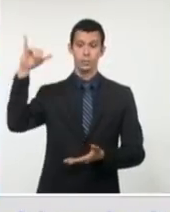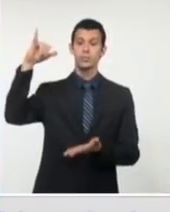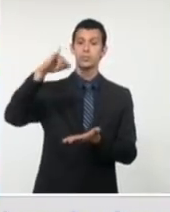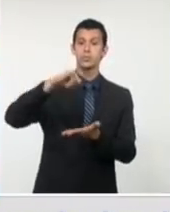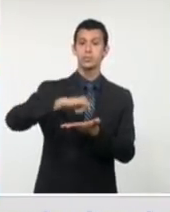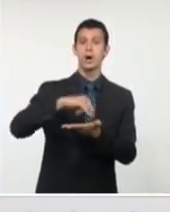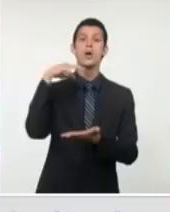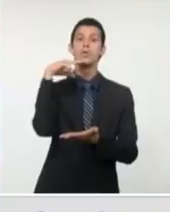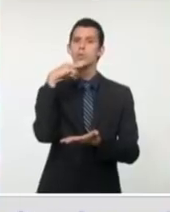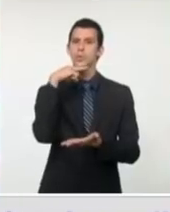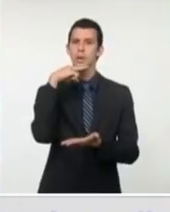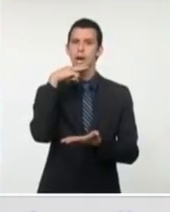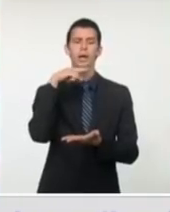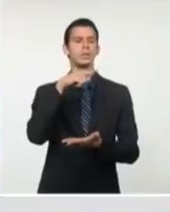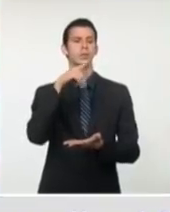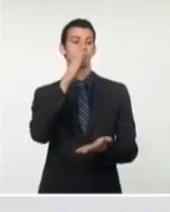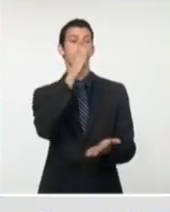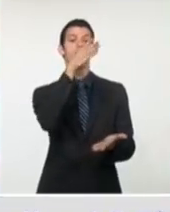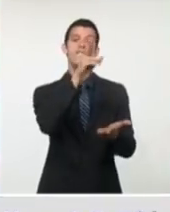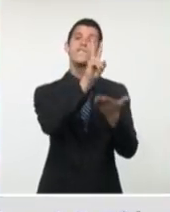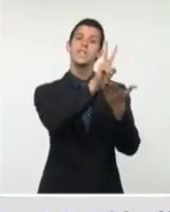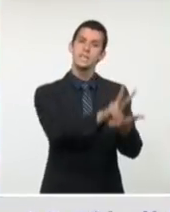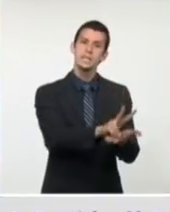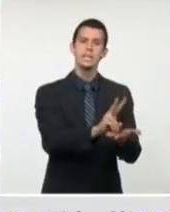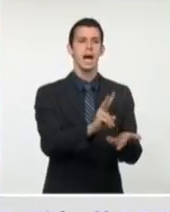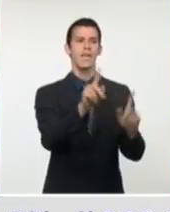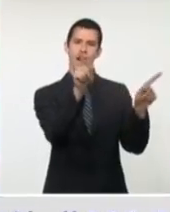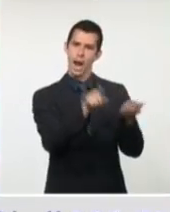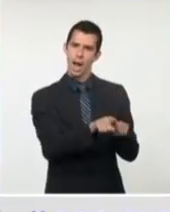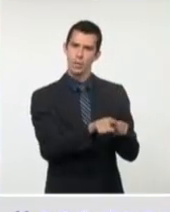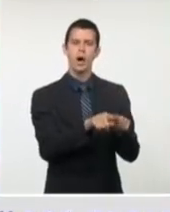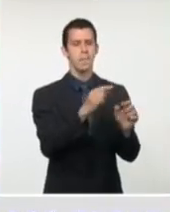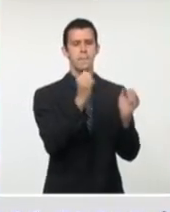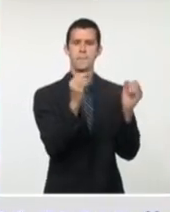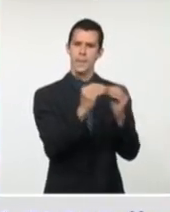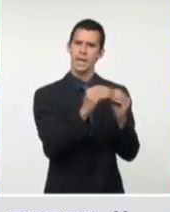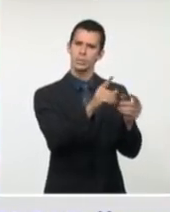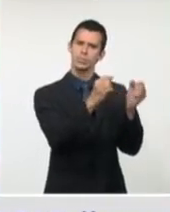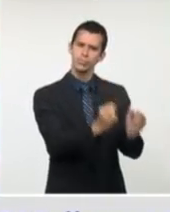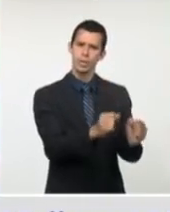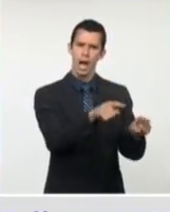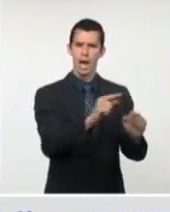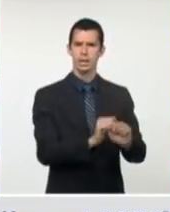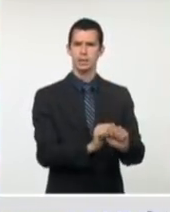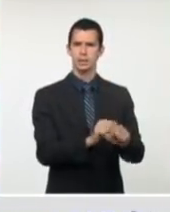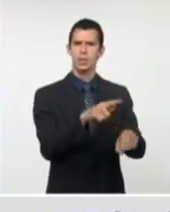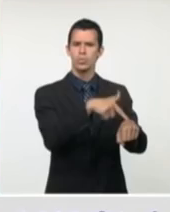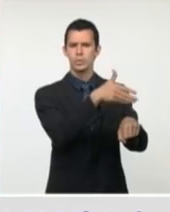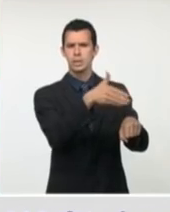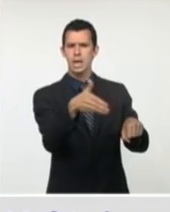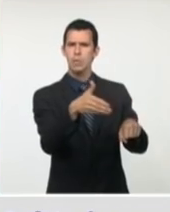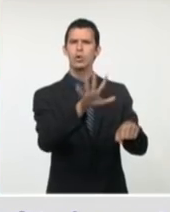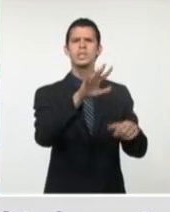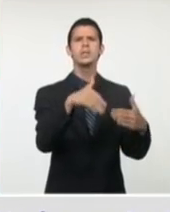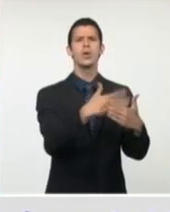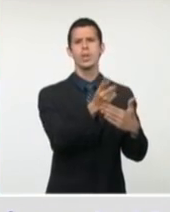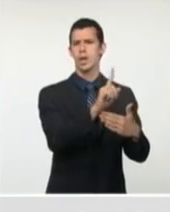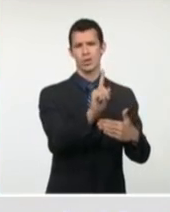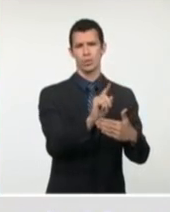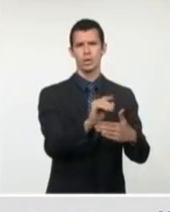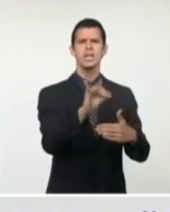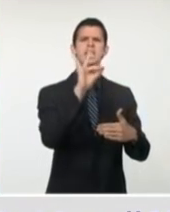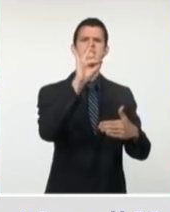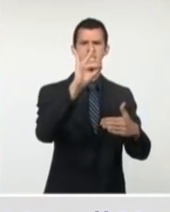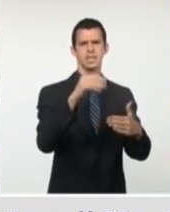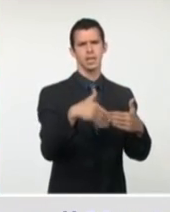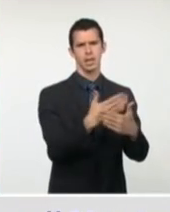Ciego, en Matanza los que vienen por Varadero, por el término no de cinco días, sino de siete días, por lo que yo